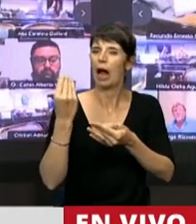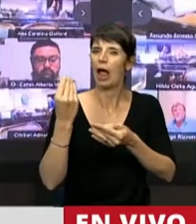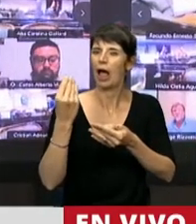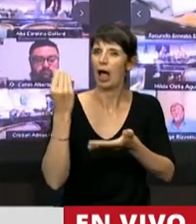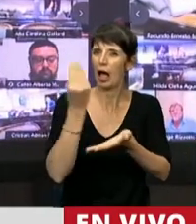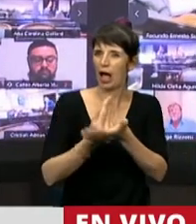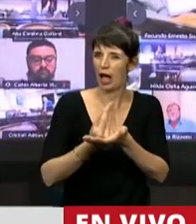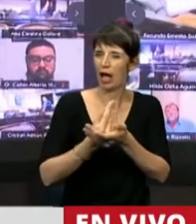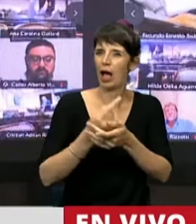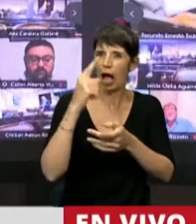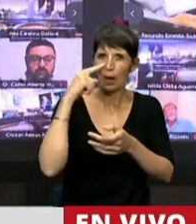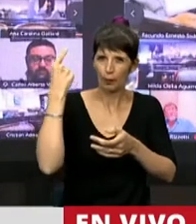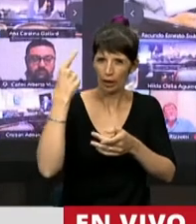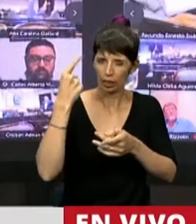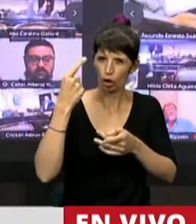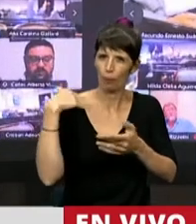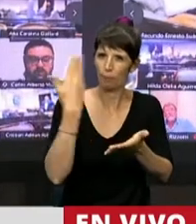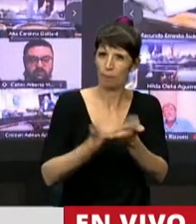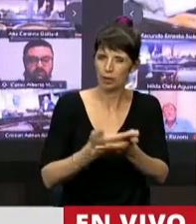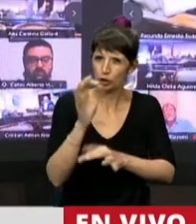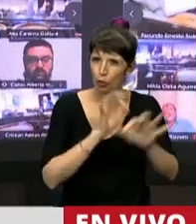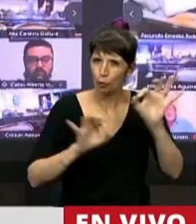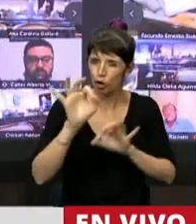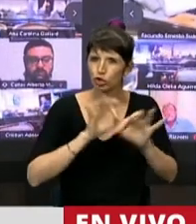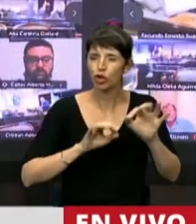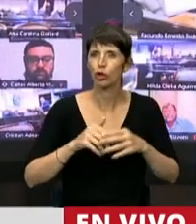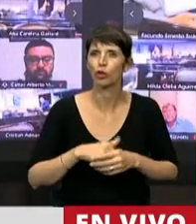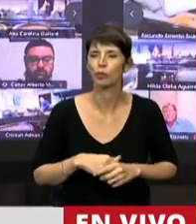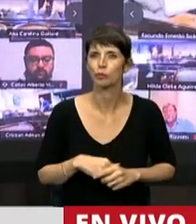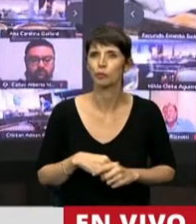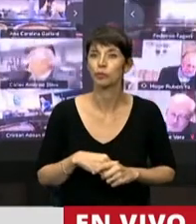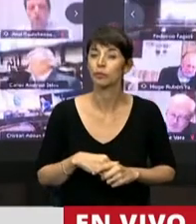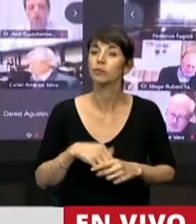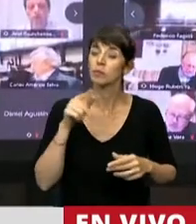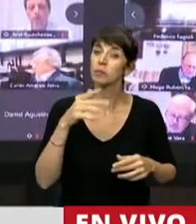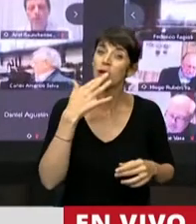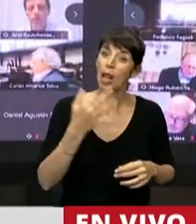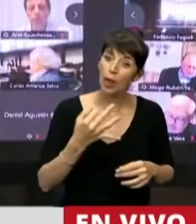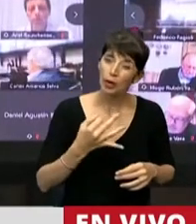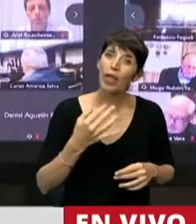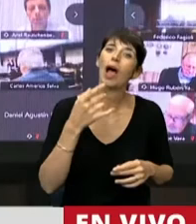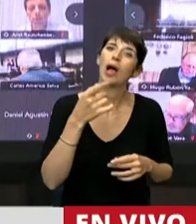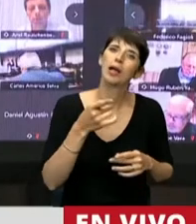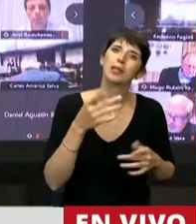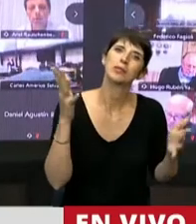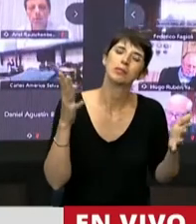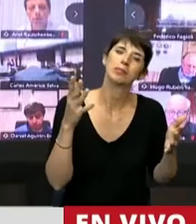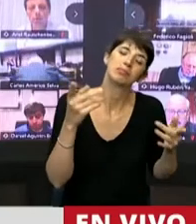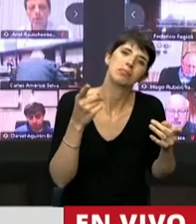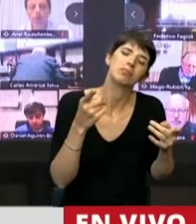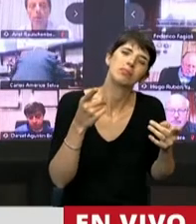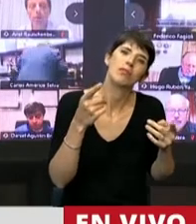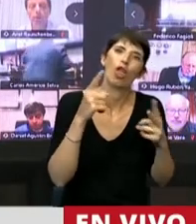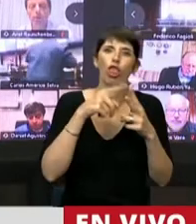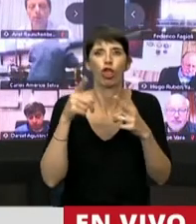presentaba este proyecto. Y la verdad que sí es cierto, tiene un carácter simbólico, pero también tiene un fuerte